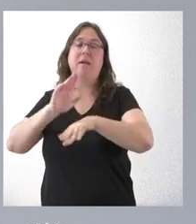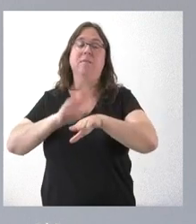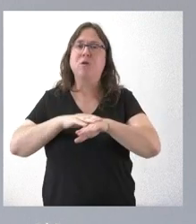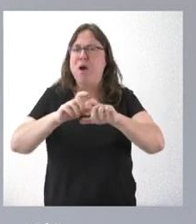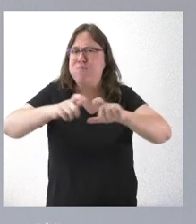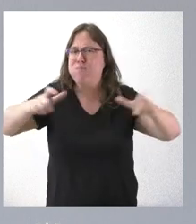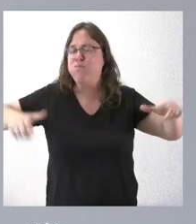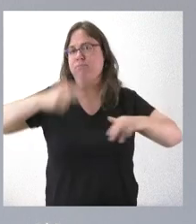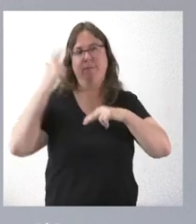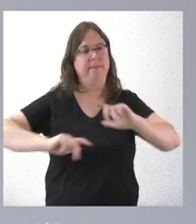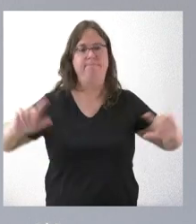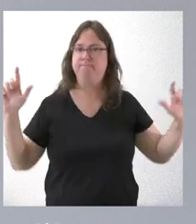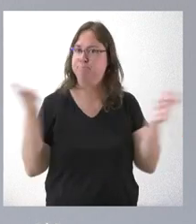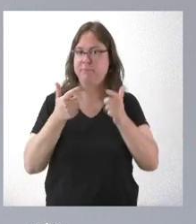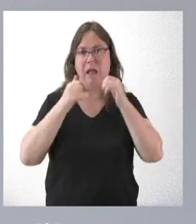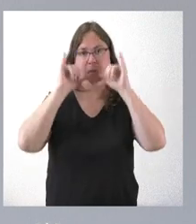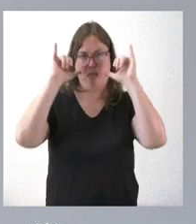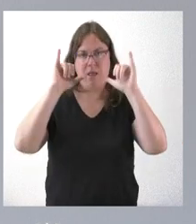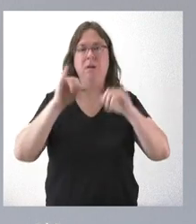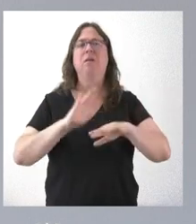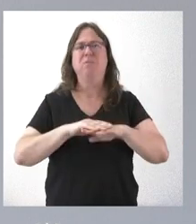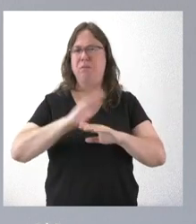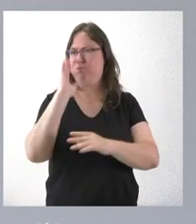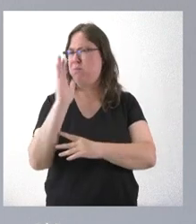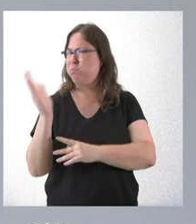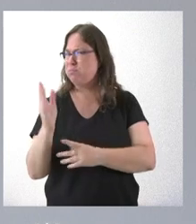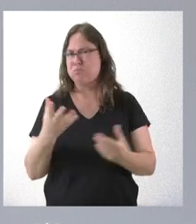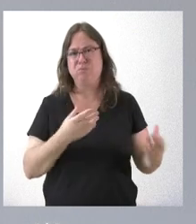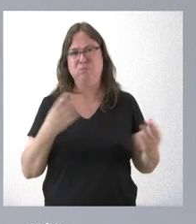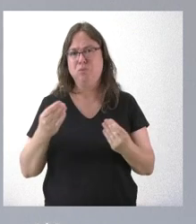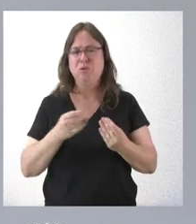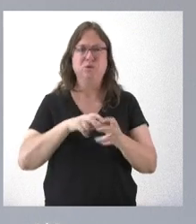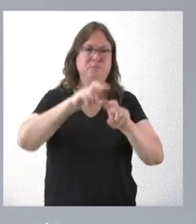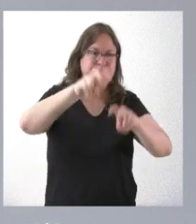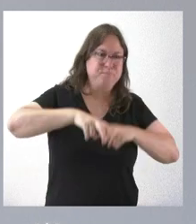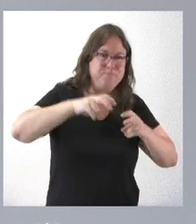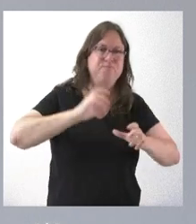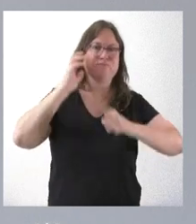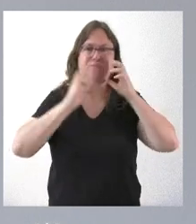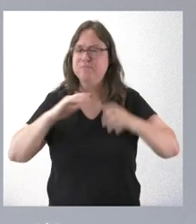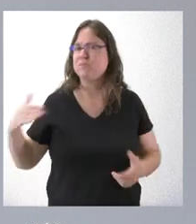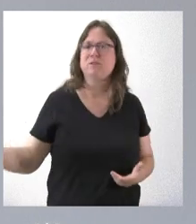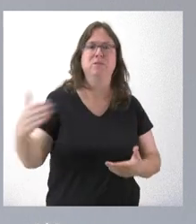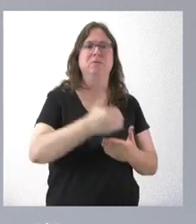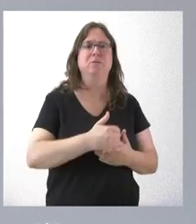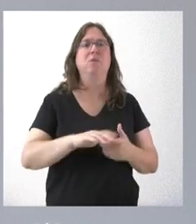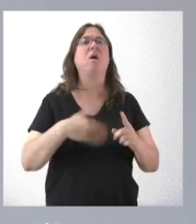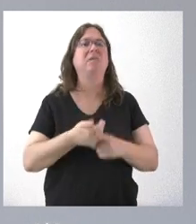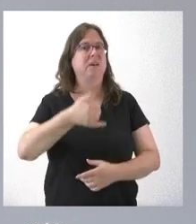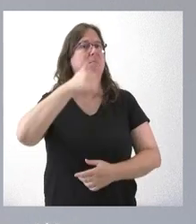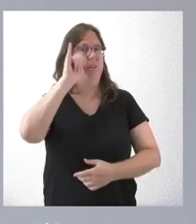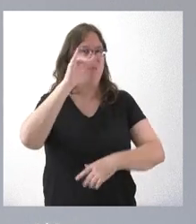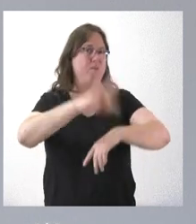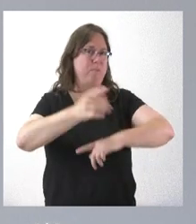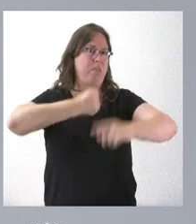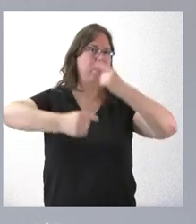del jabalí, que tanto perjudica, repito, no solo a cultivos, a ganadería, sino también el peligro sanitario que conlleva de